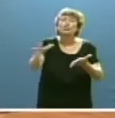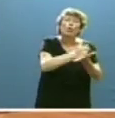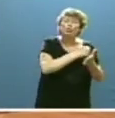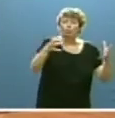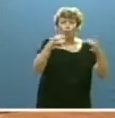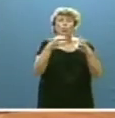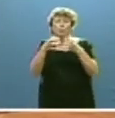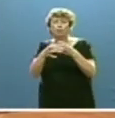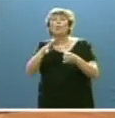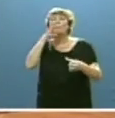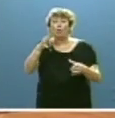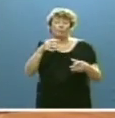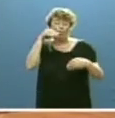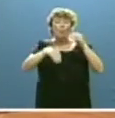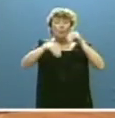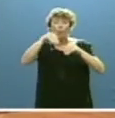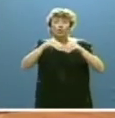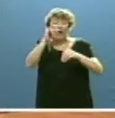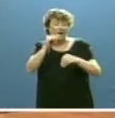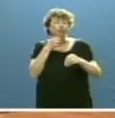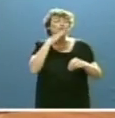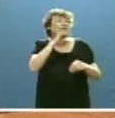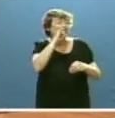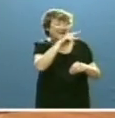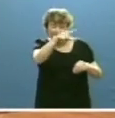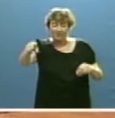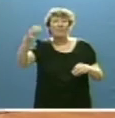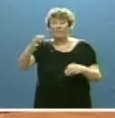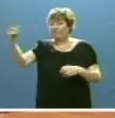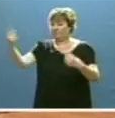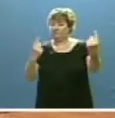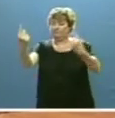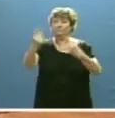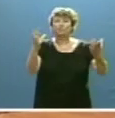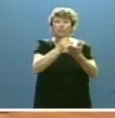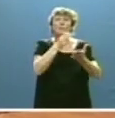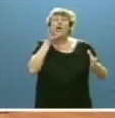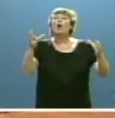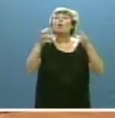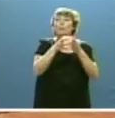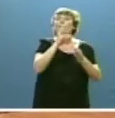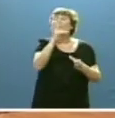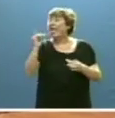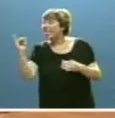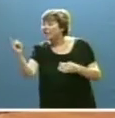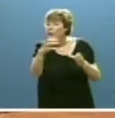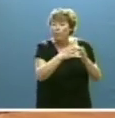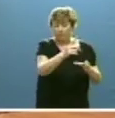grupos que, por contar con el número de procuradores necesario para ello, hayan formado grupo parlamentario propio.